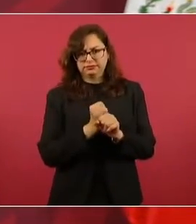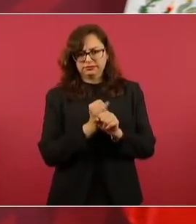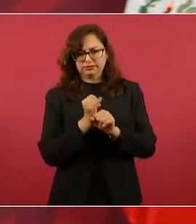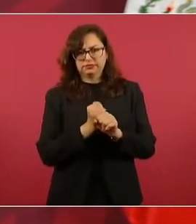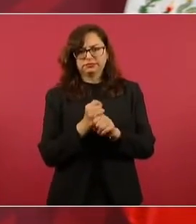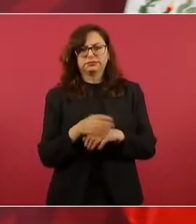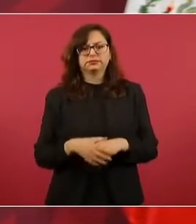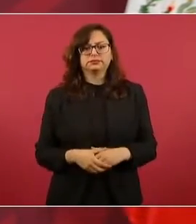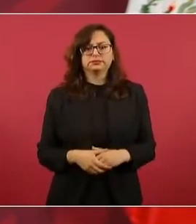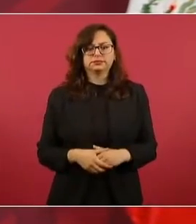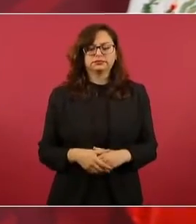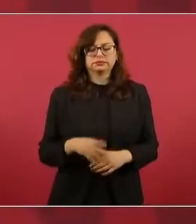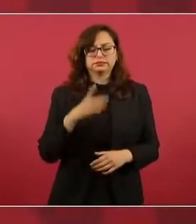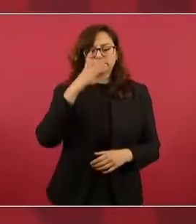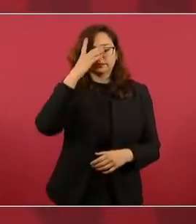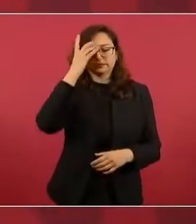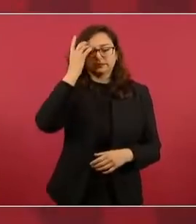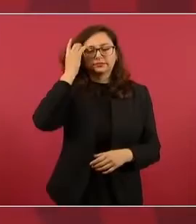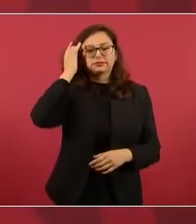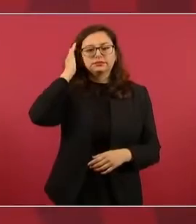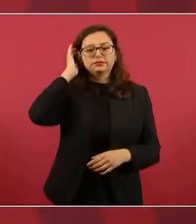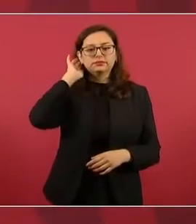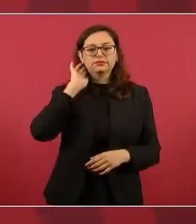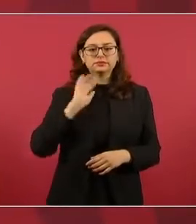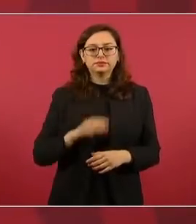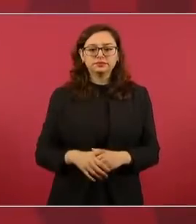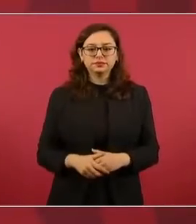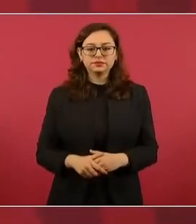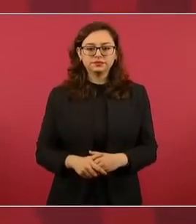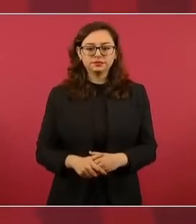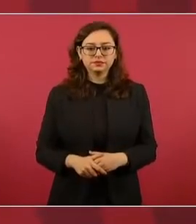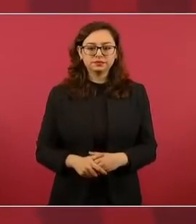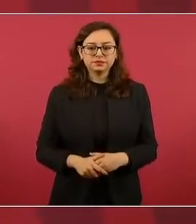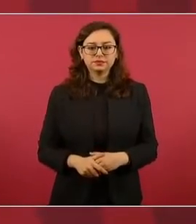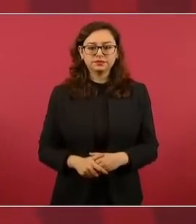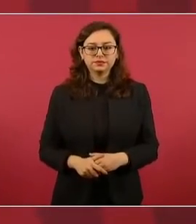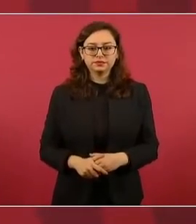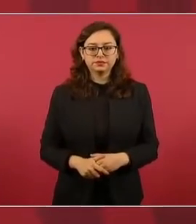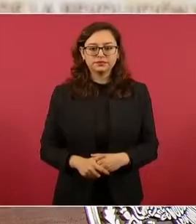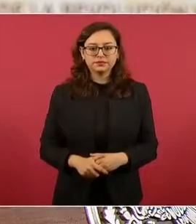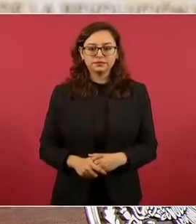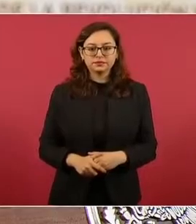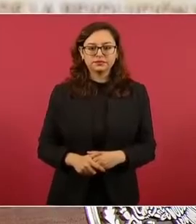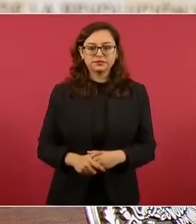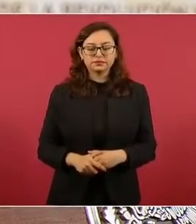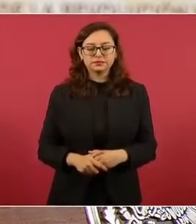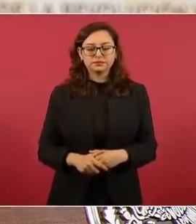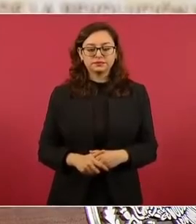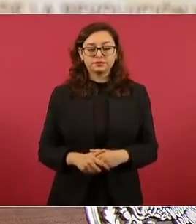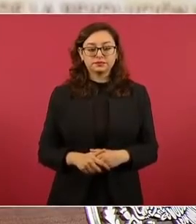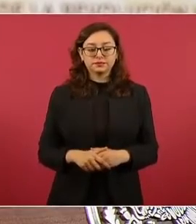el que ha ayudado a todas